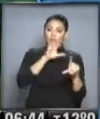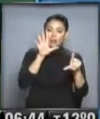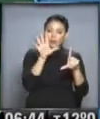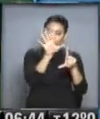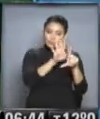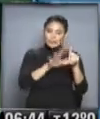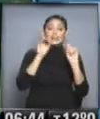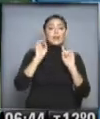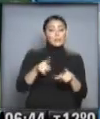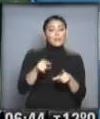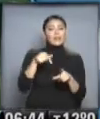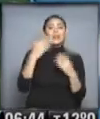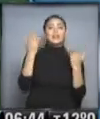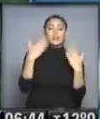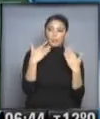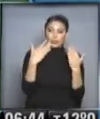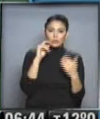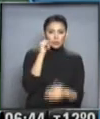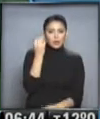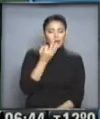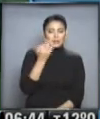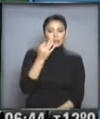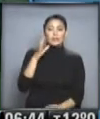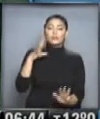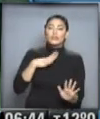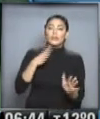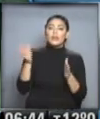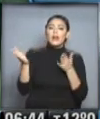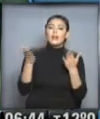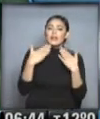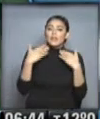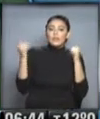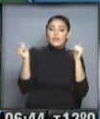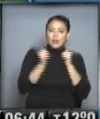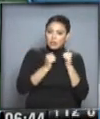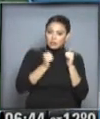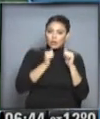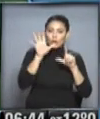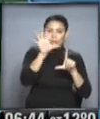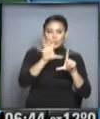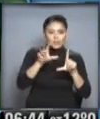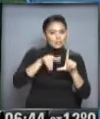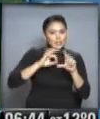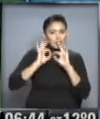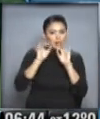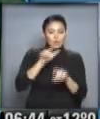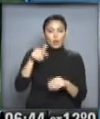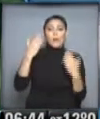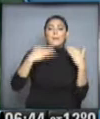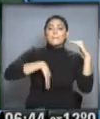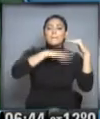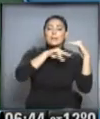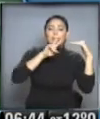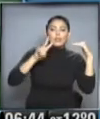región. También aquí seguirán las temperaturas muy agradables. Todavía el aire frío no va a alcanzar la zona de Cuyo en el día de hoy. Máximas de 22